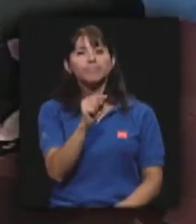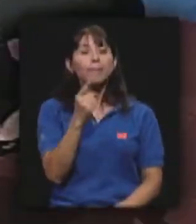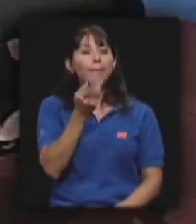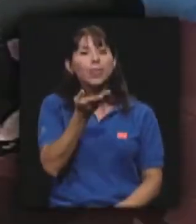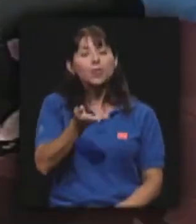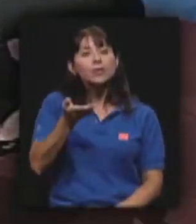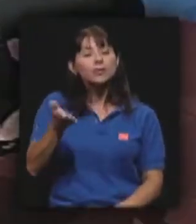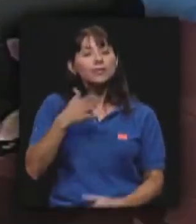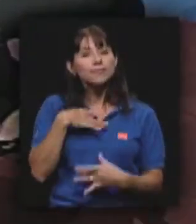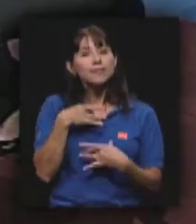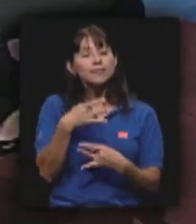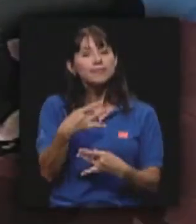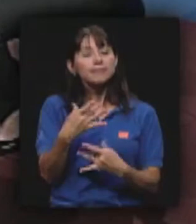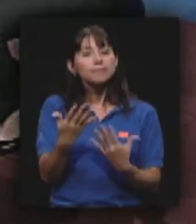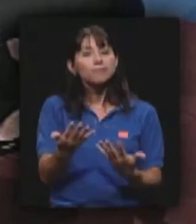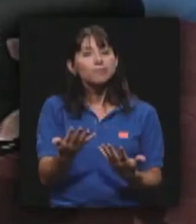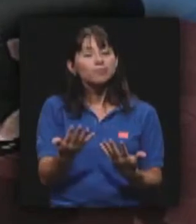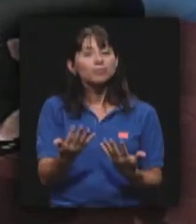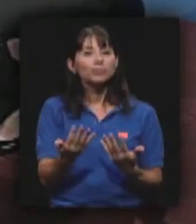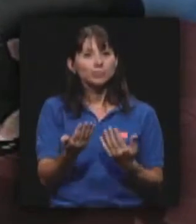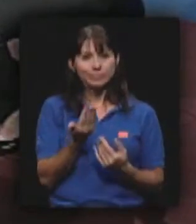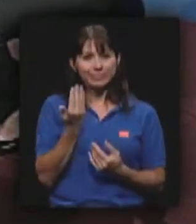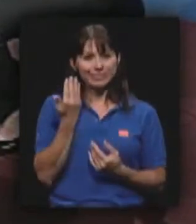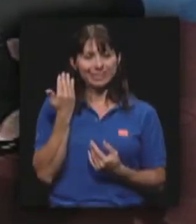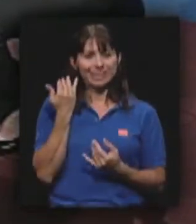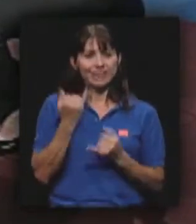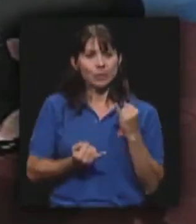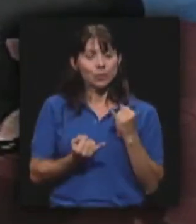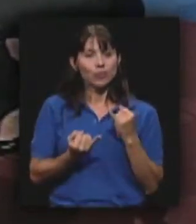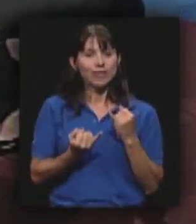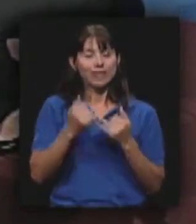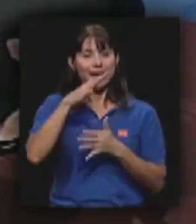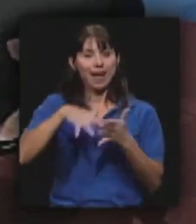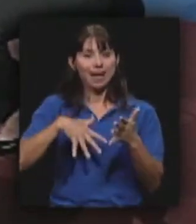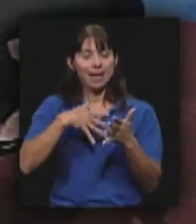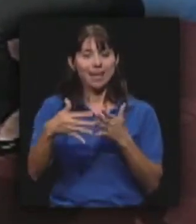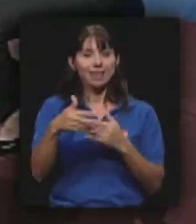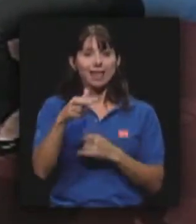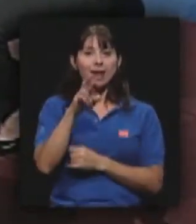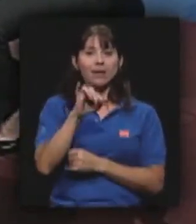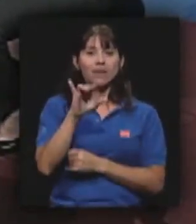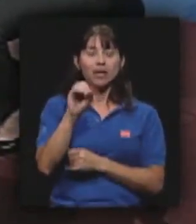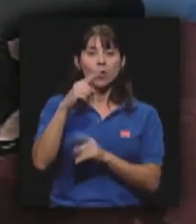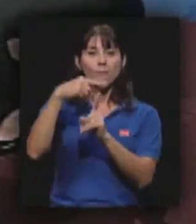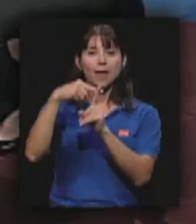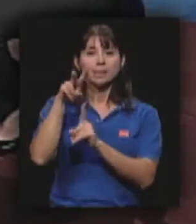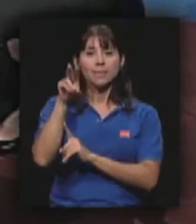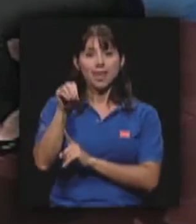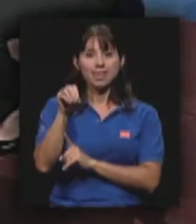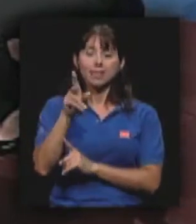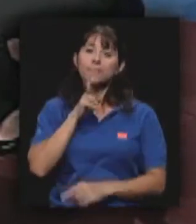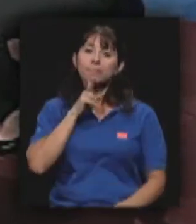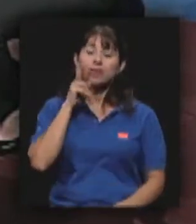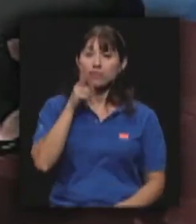de las cosas que a mí me interesa preguntarle, recién acaba de concluir la agenda Río más 20 y realmente